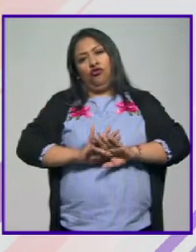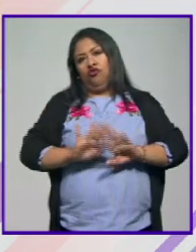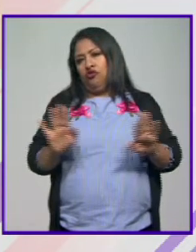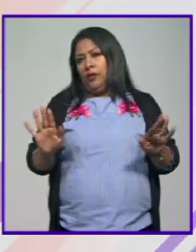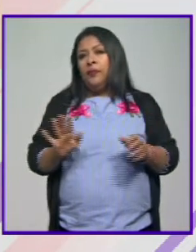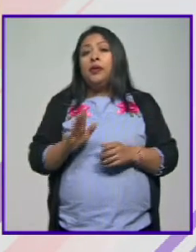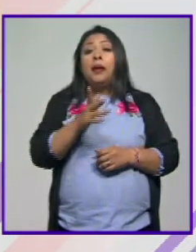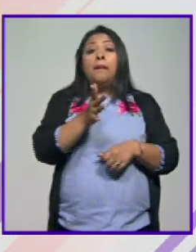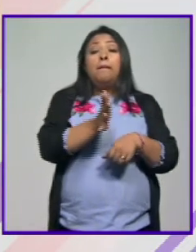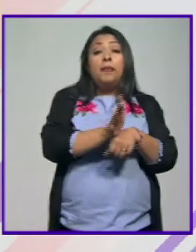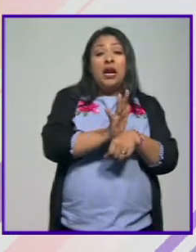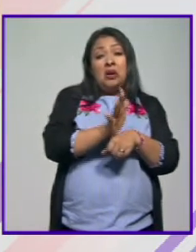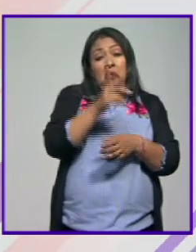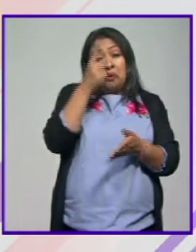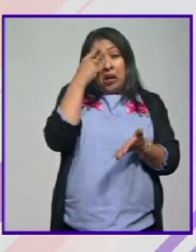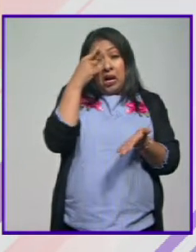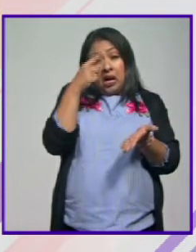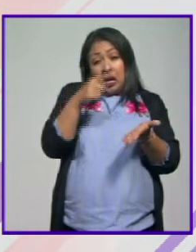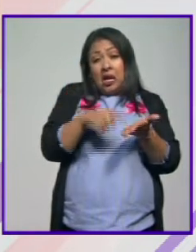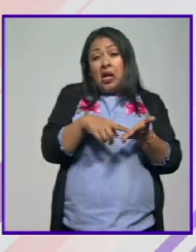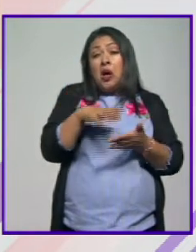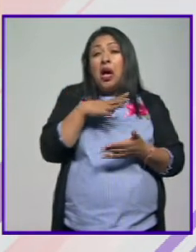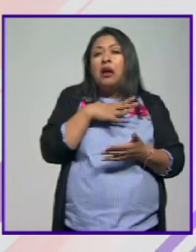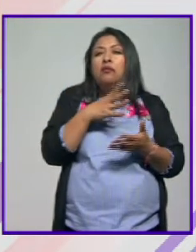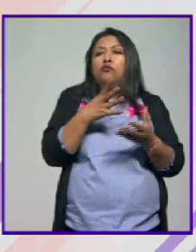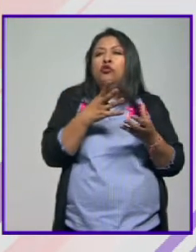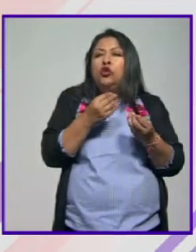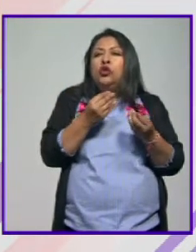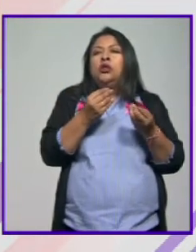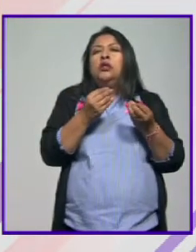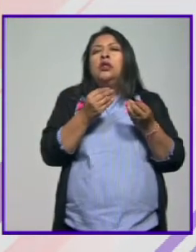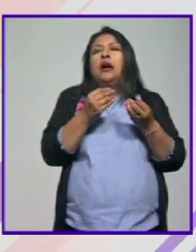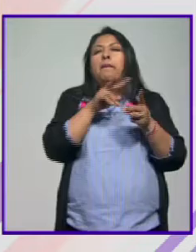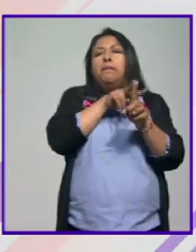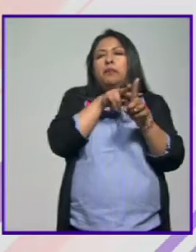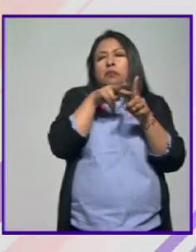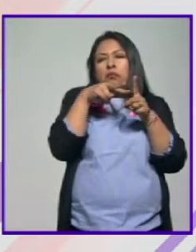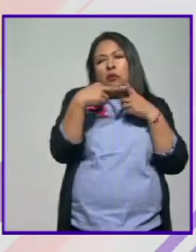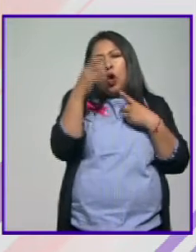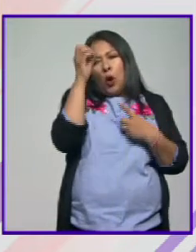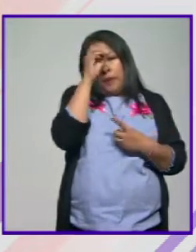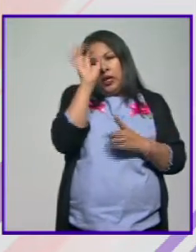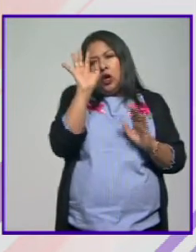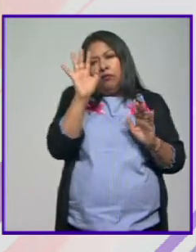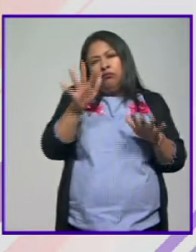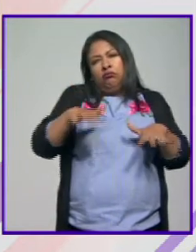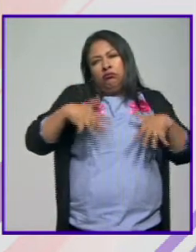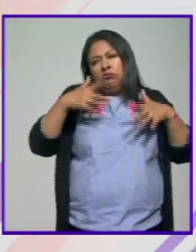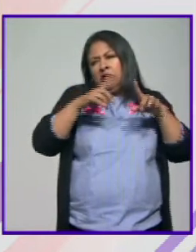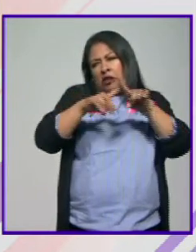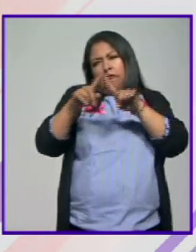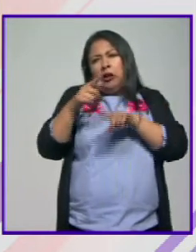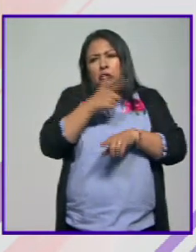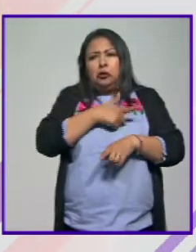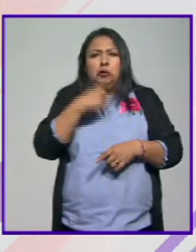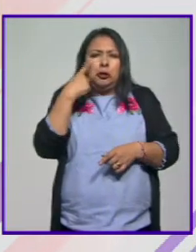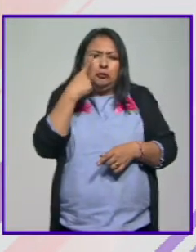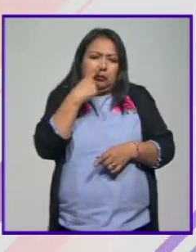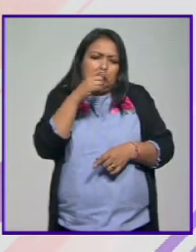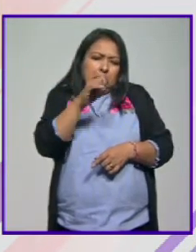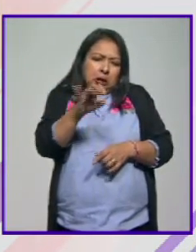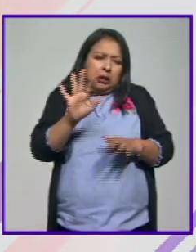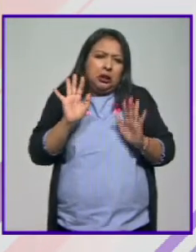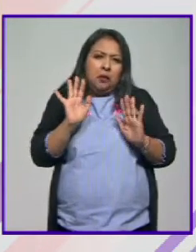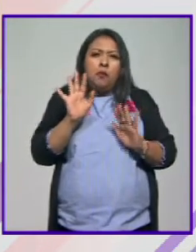luego pues es es una película que creo que que tiene como muchas lecturas y es como para muy un público muy amplio porque digamos este